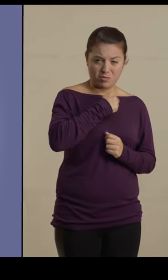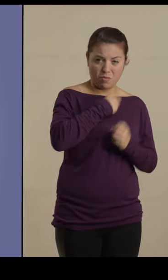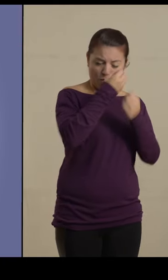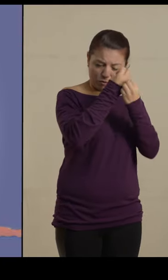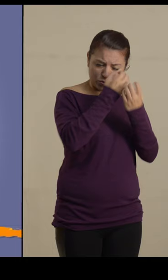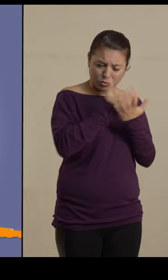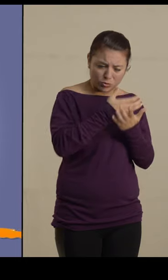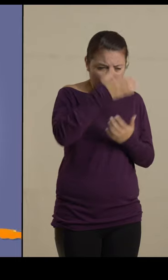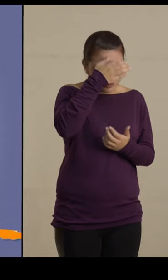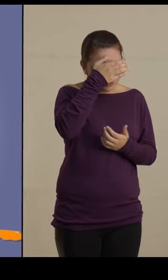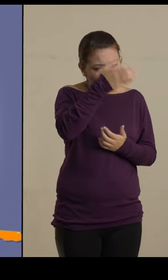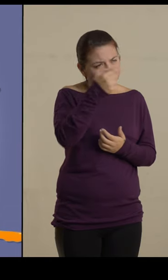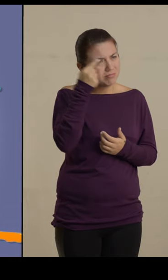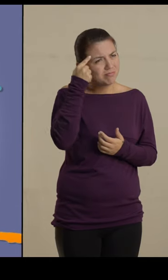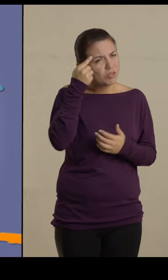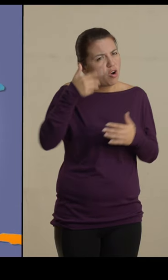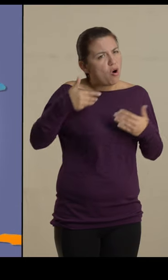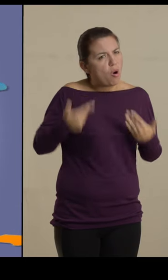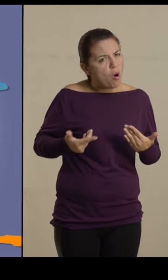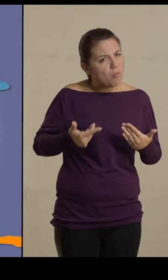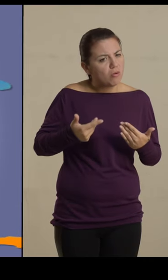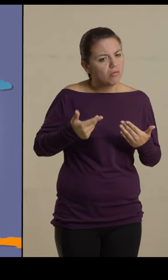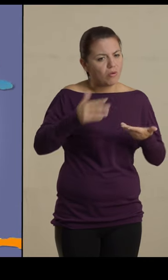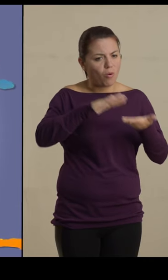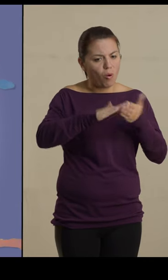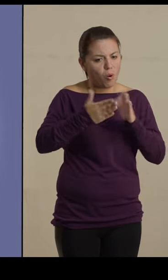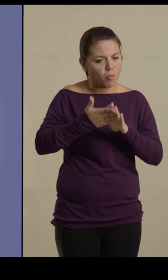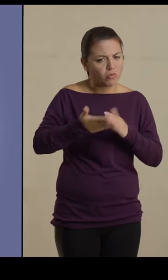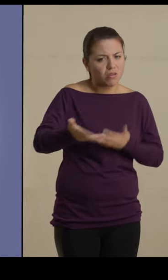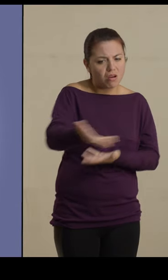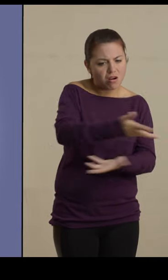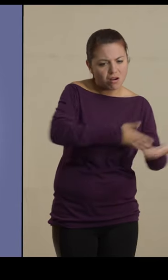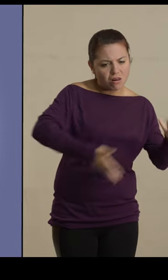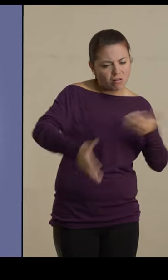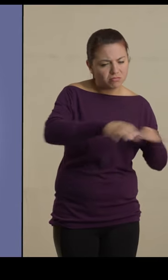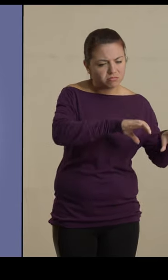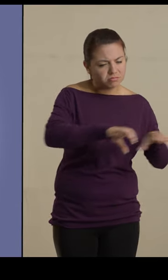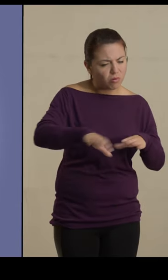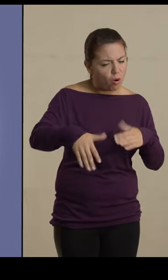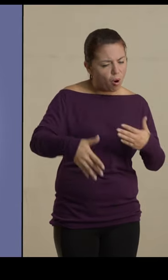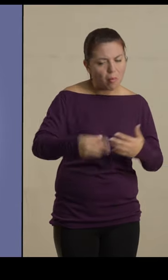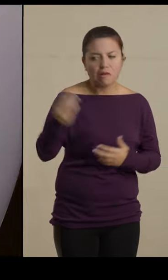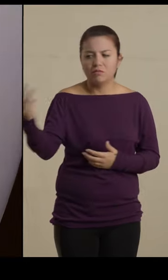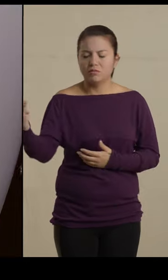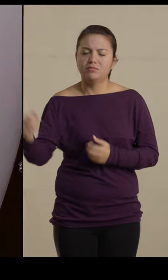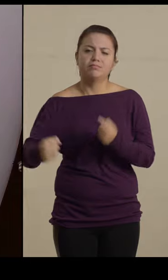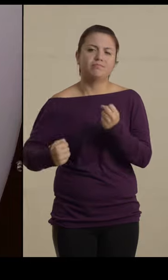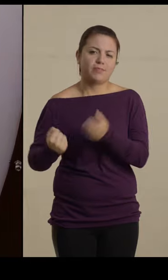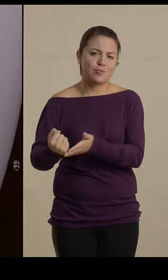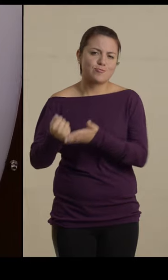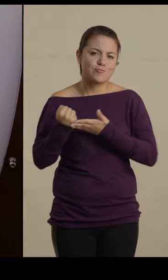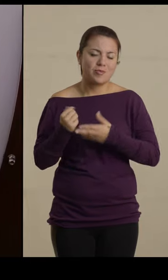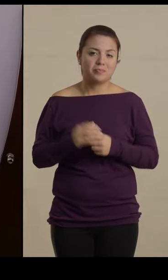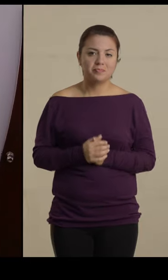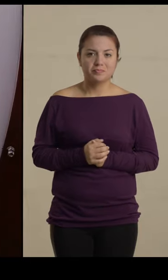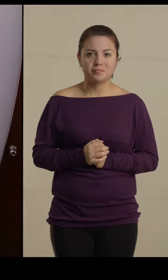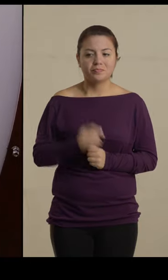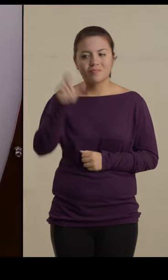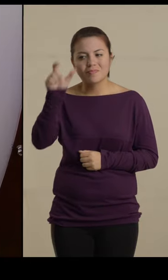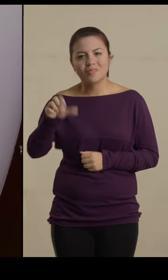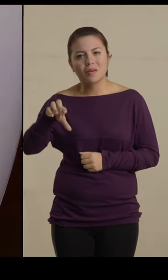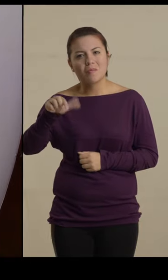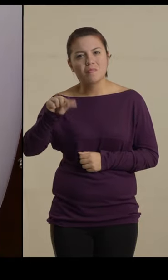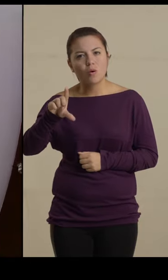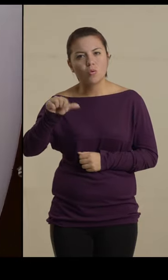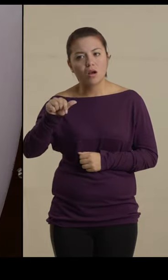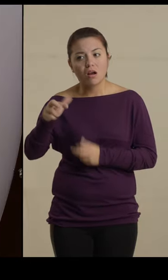propia estructura conceptual de cómo comportarnos y trabajar en comunidad. La relación con Paula, pues la verdad, ha